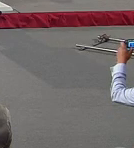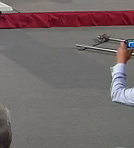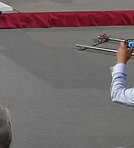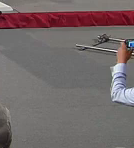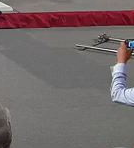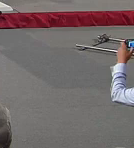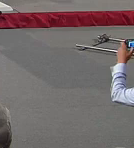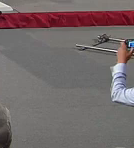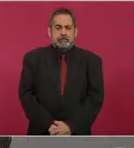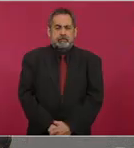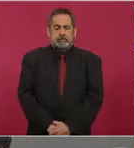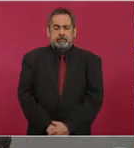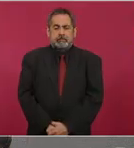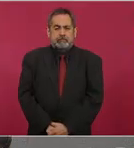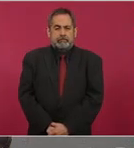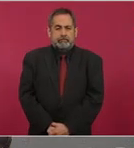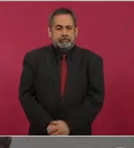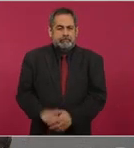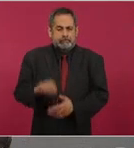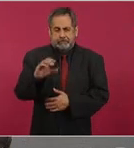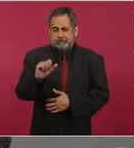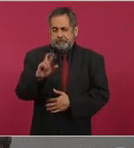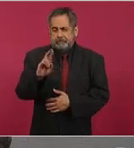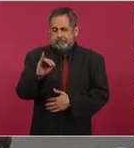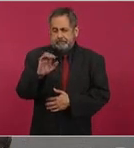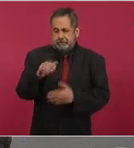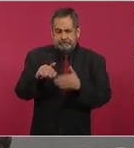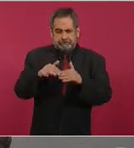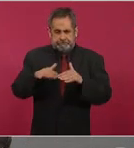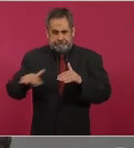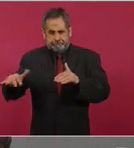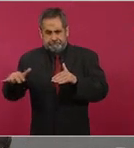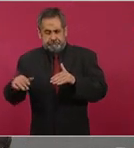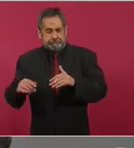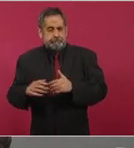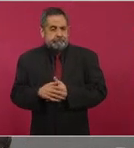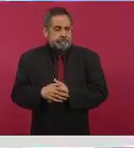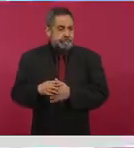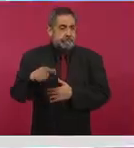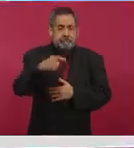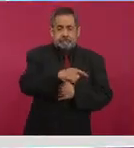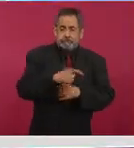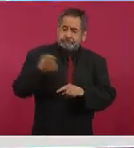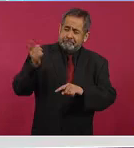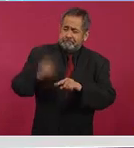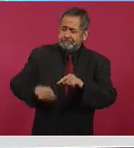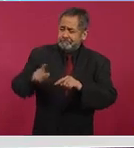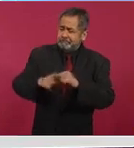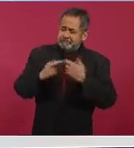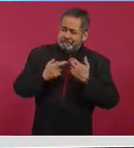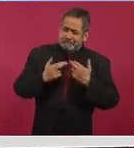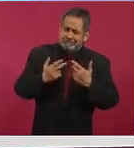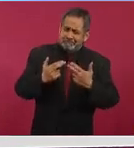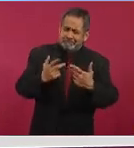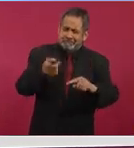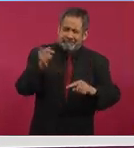Y no hubo queja. El permiso